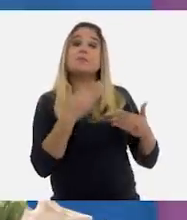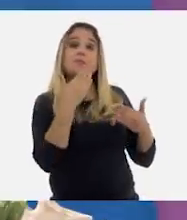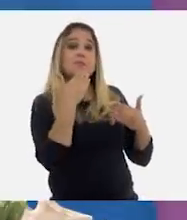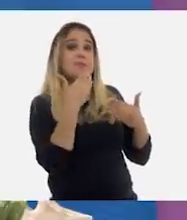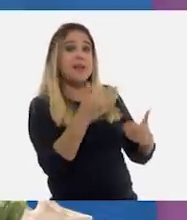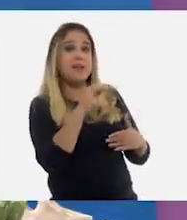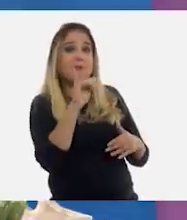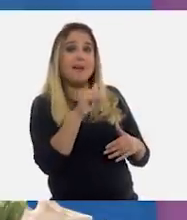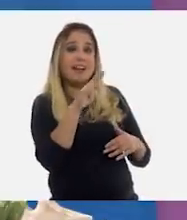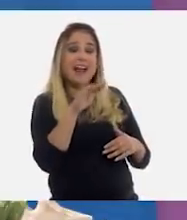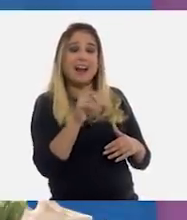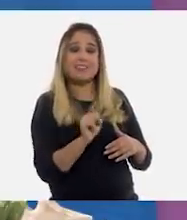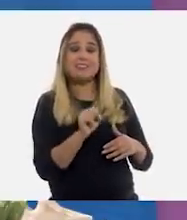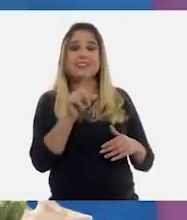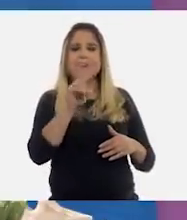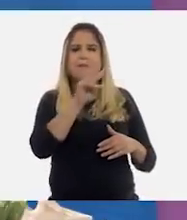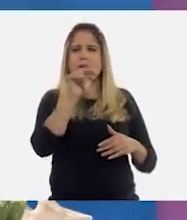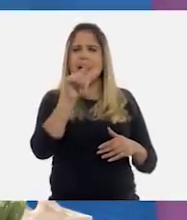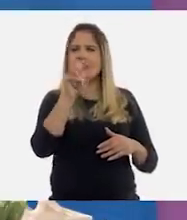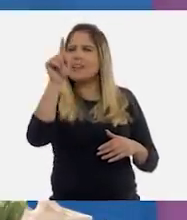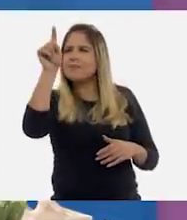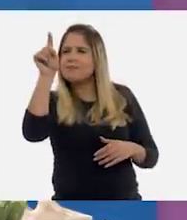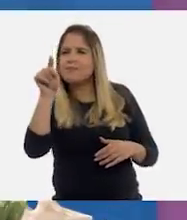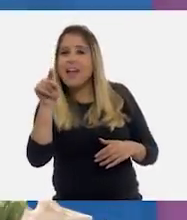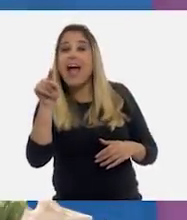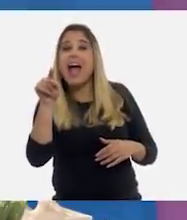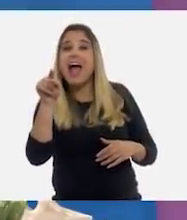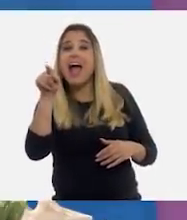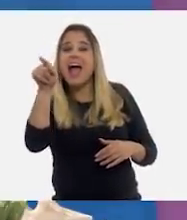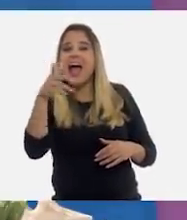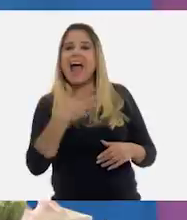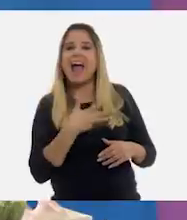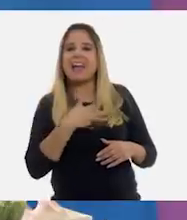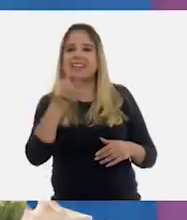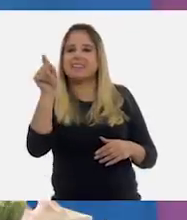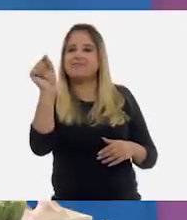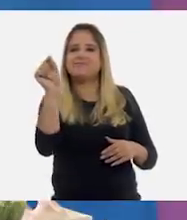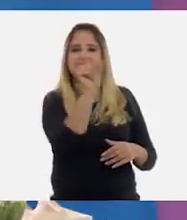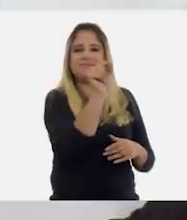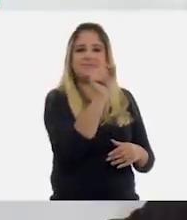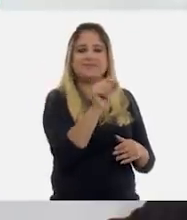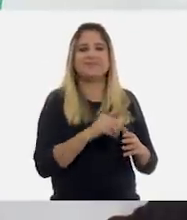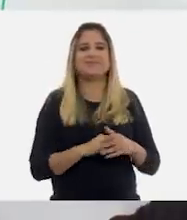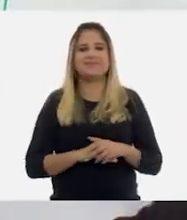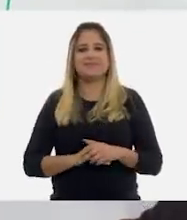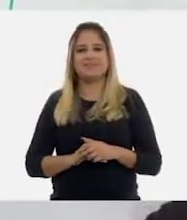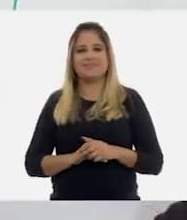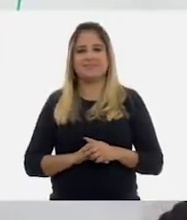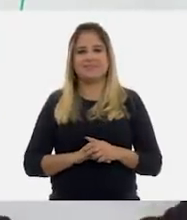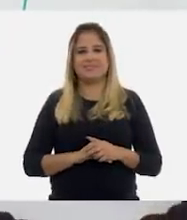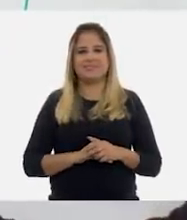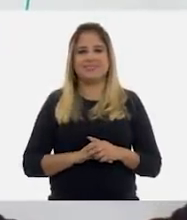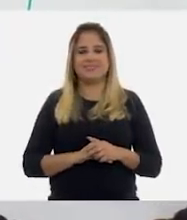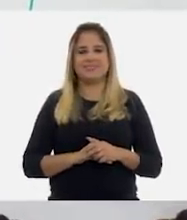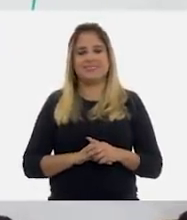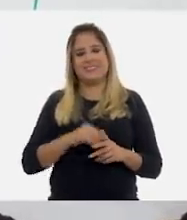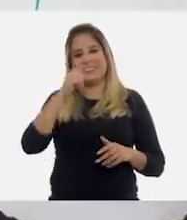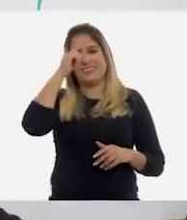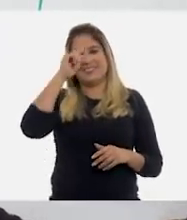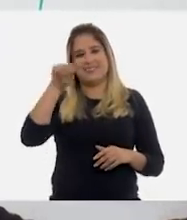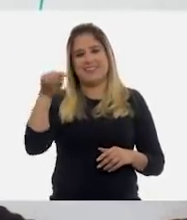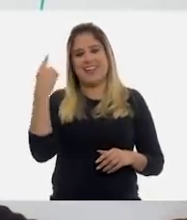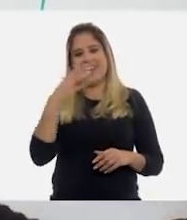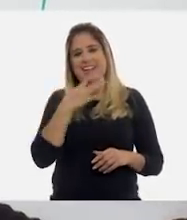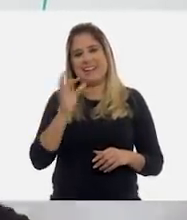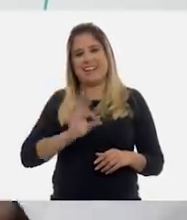Juan Carlos. tenemos nuestro valle... Ah, mire, pues este quedó aquí luego, luego. Uy. Más sencillo. ni tan fácil porque